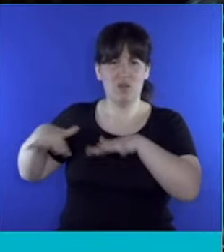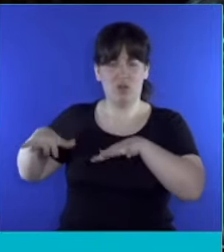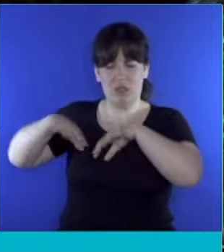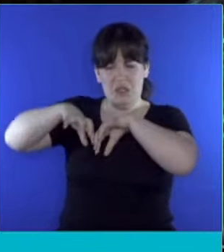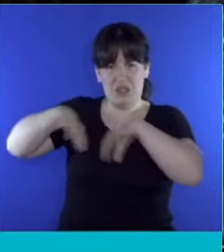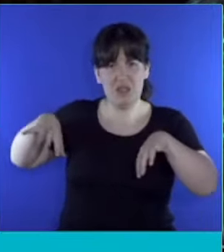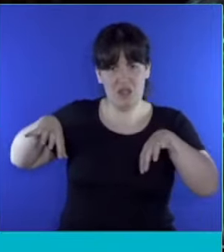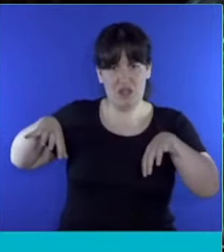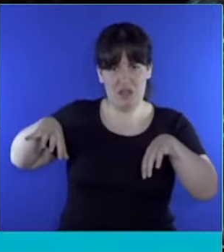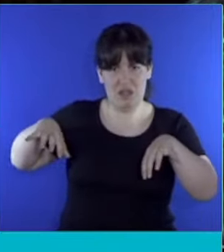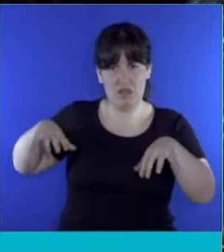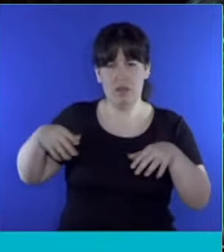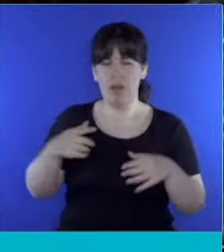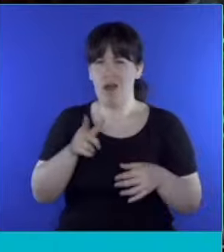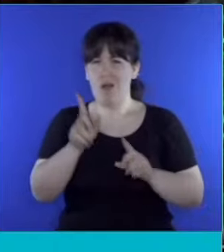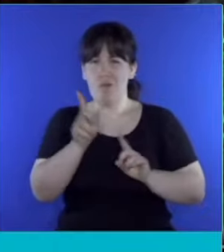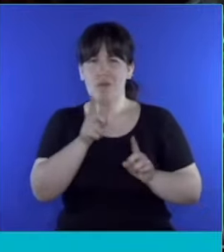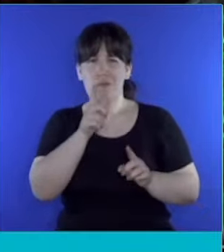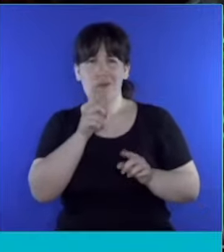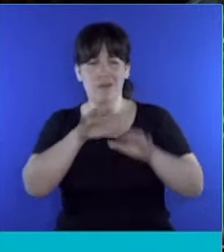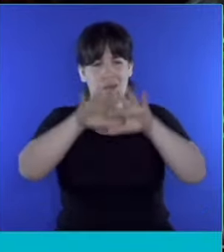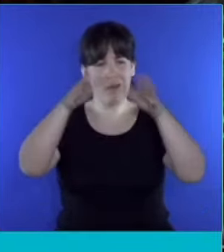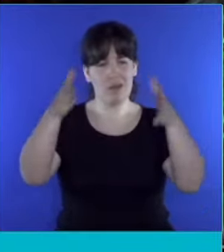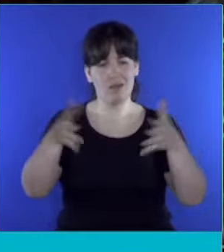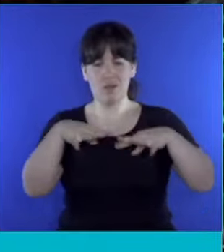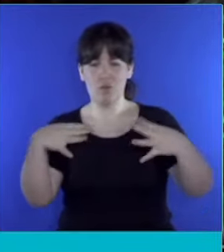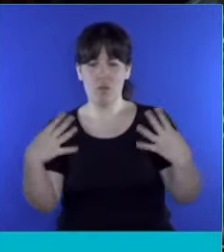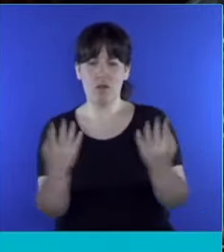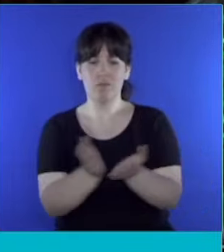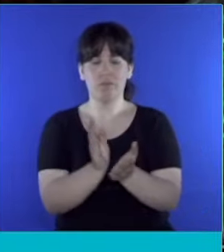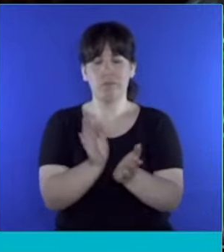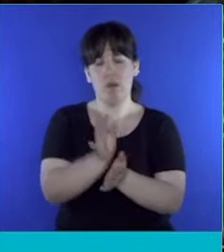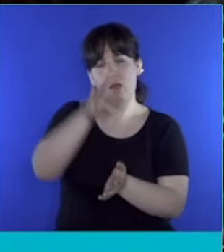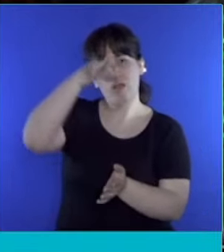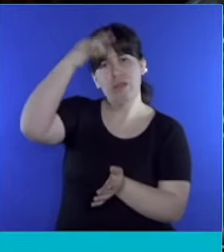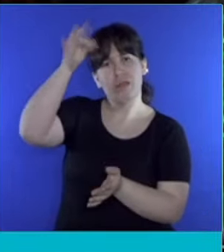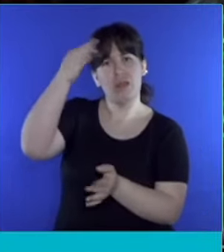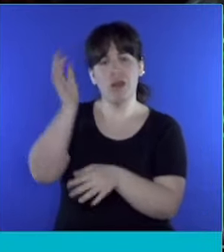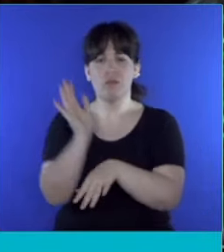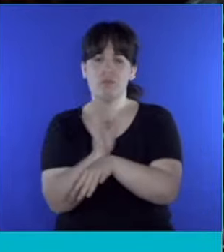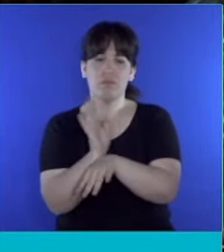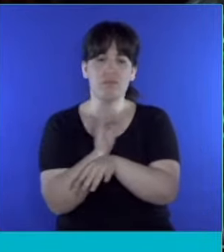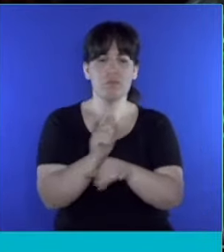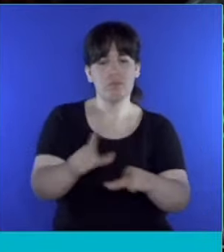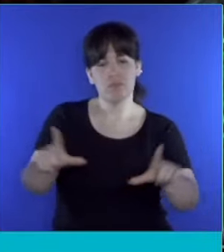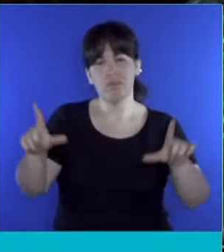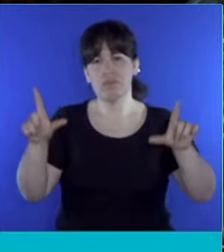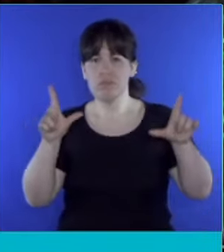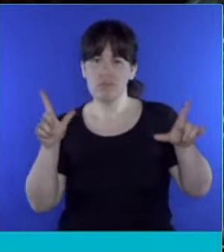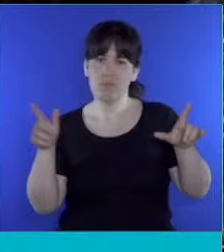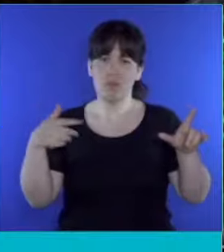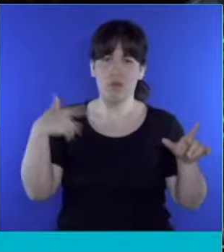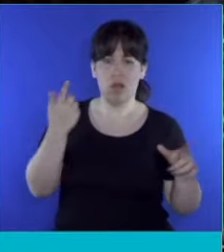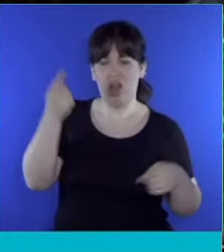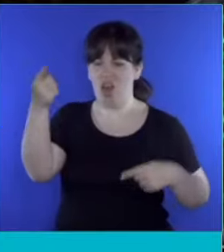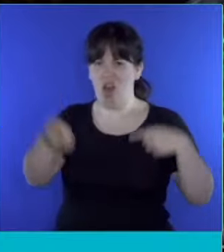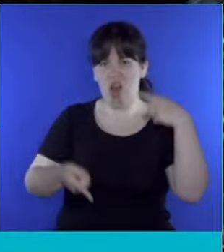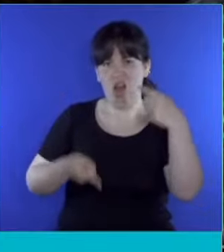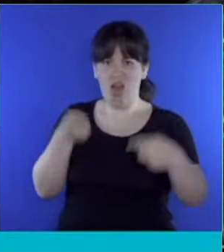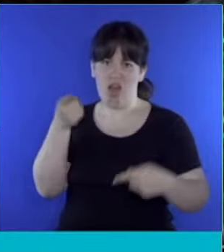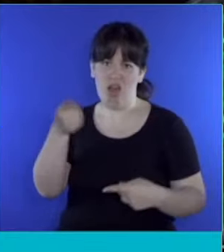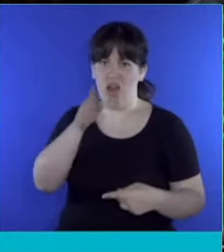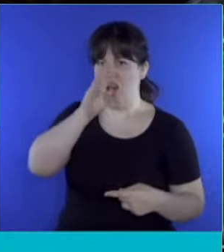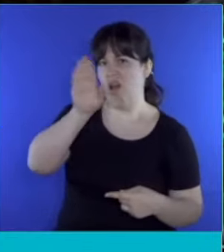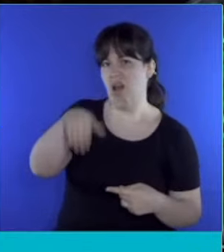toman este recinto como un escenario teatral al cual ingresan a dar su show, en este caso de agravios, de descalificaciones,